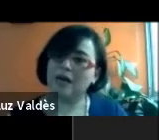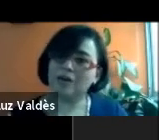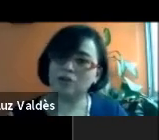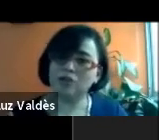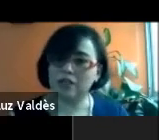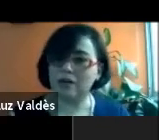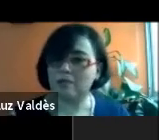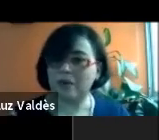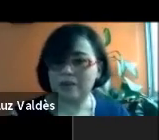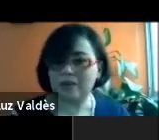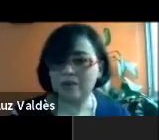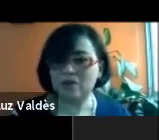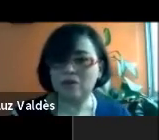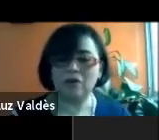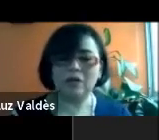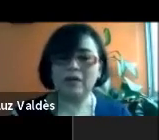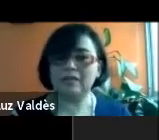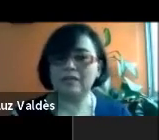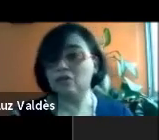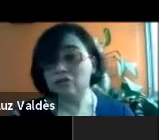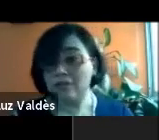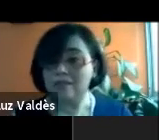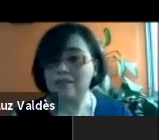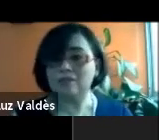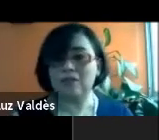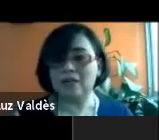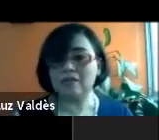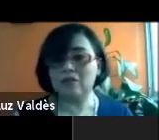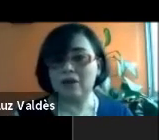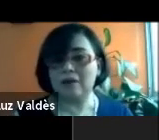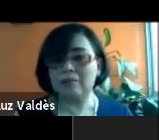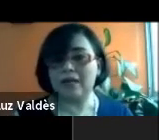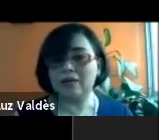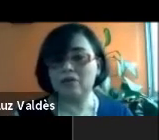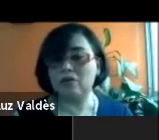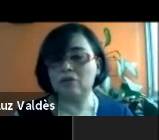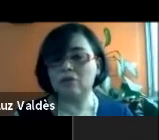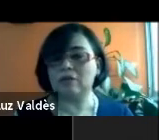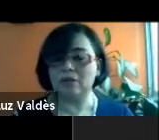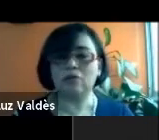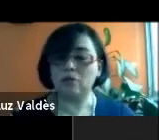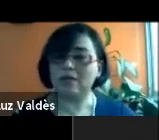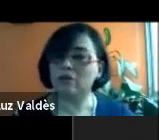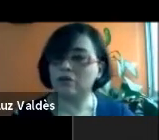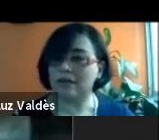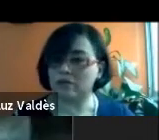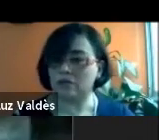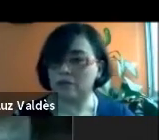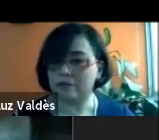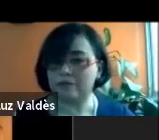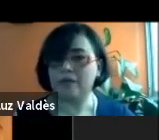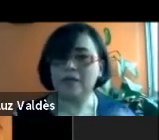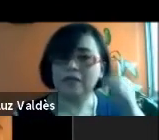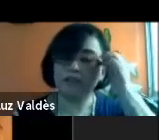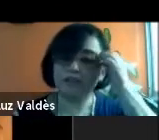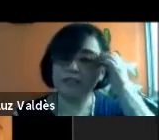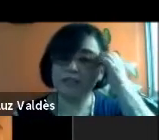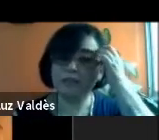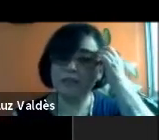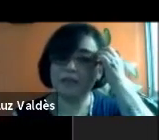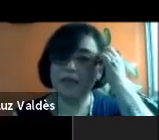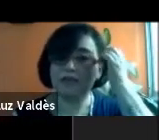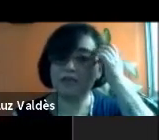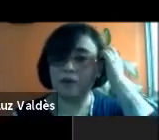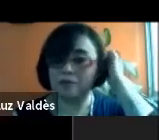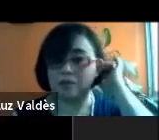¿no? A luz niña compartiendo, este, con otras niñas de una casa hogar bailando, digo, jugando con el resorte. Y entonces